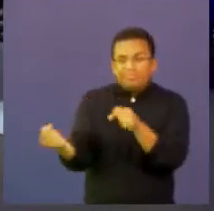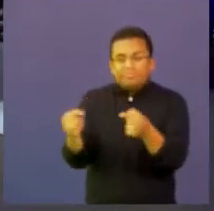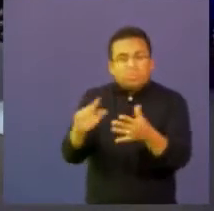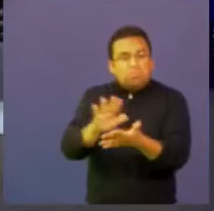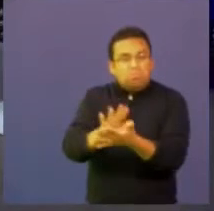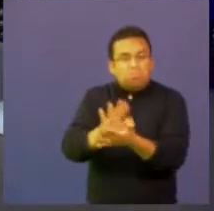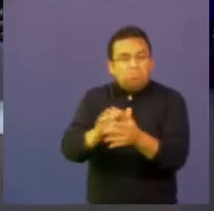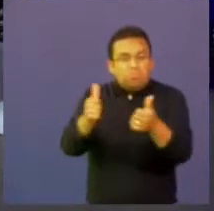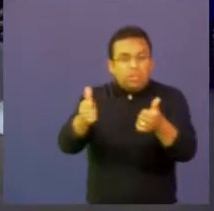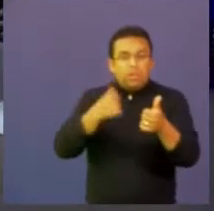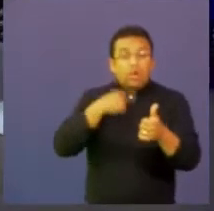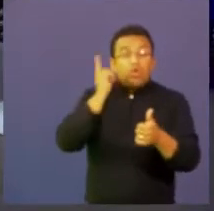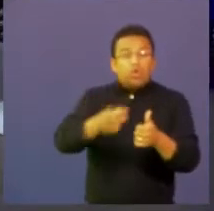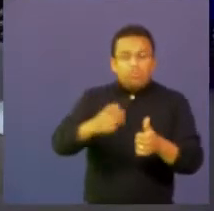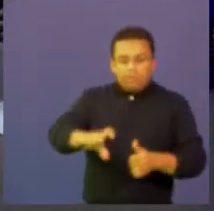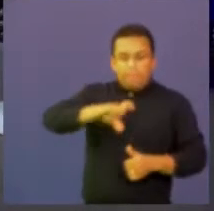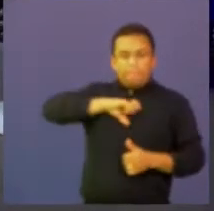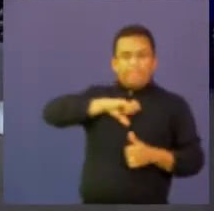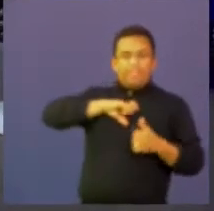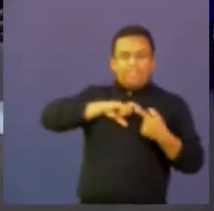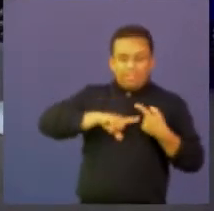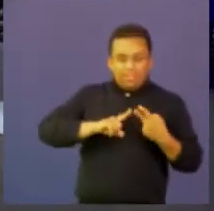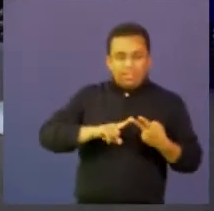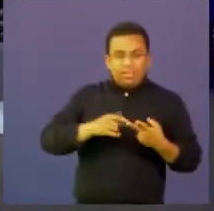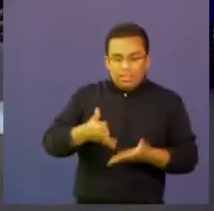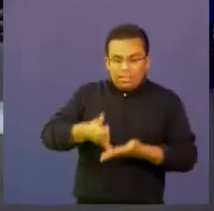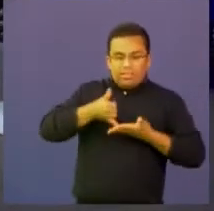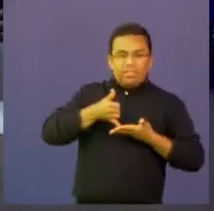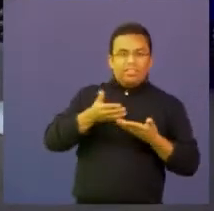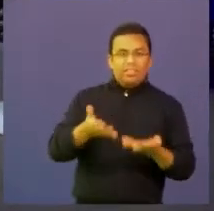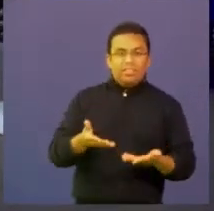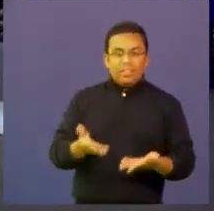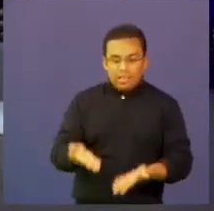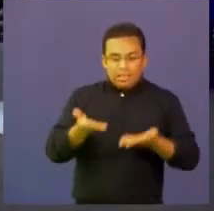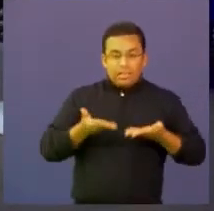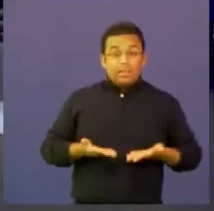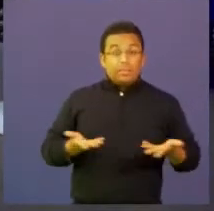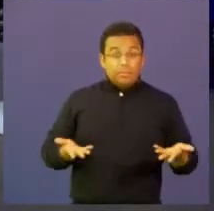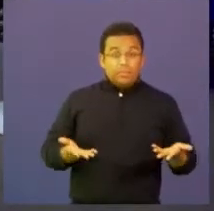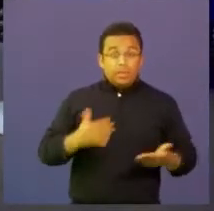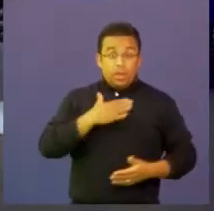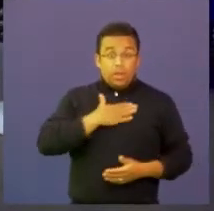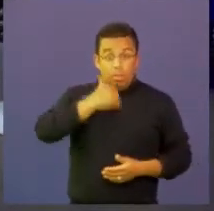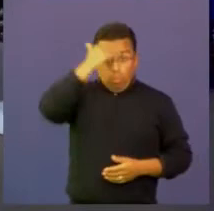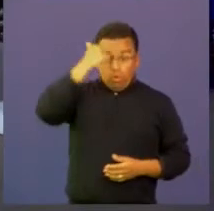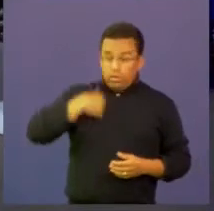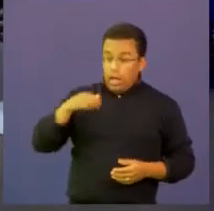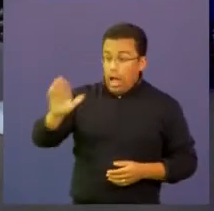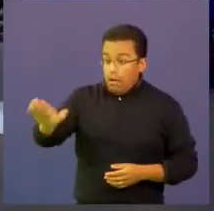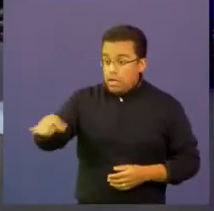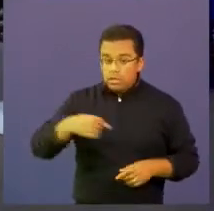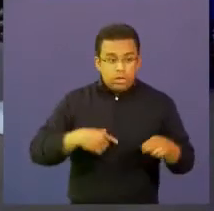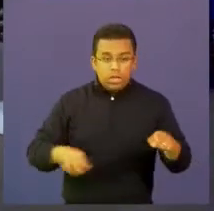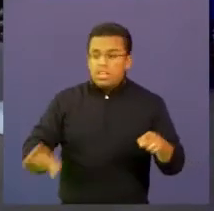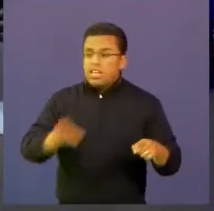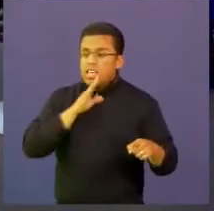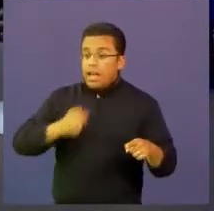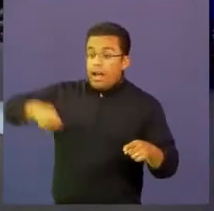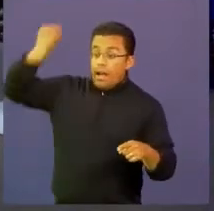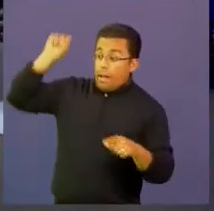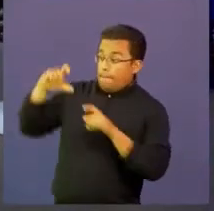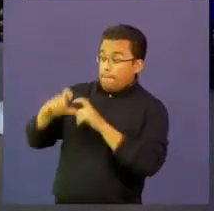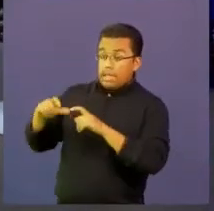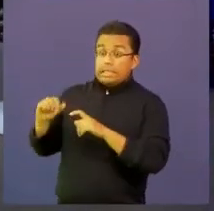hay unas medallas hay unas condecoraciones hay unas promociones de grado y el docente puede utilizar esos mecanismos para incentivar que el